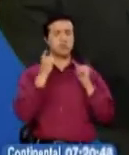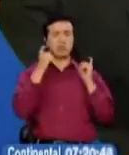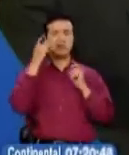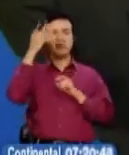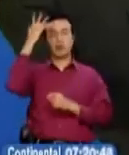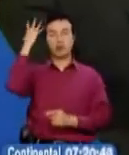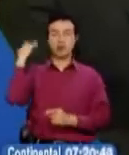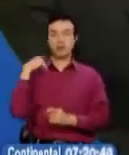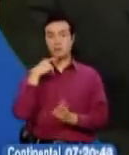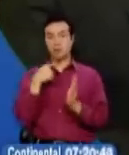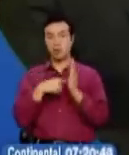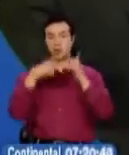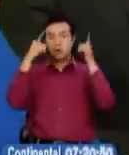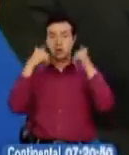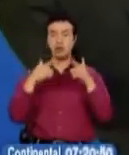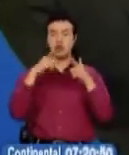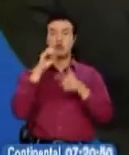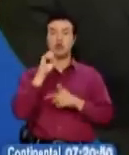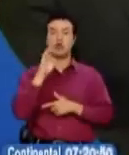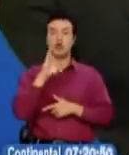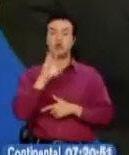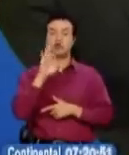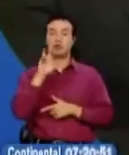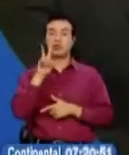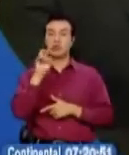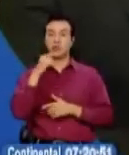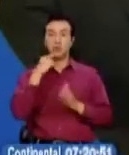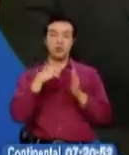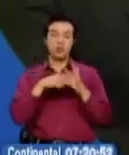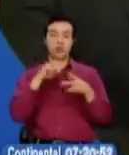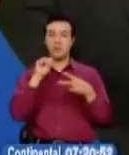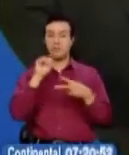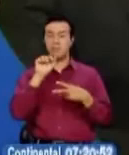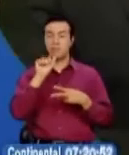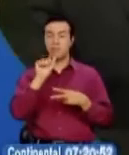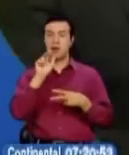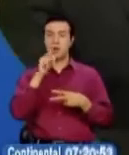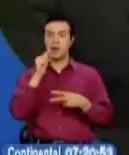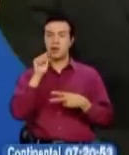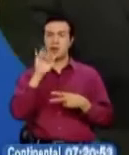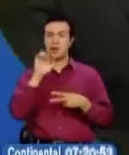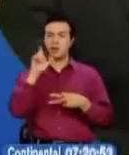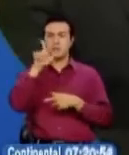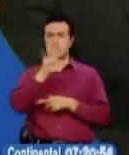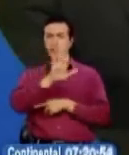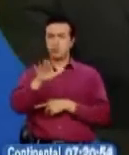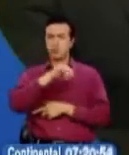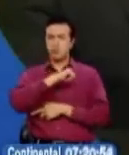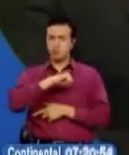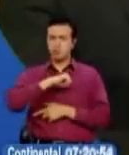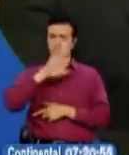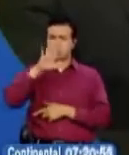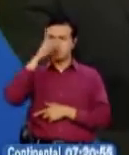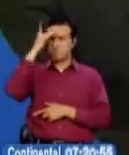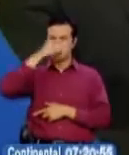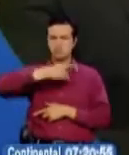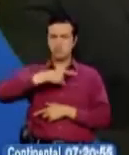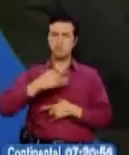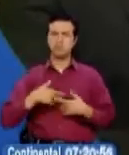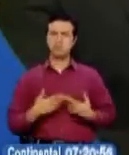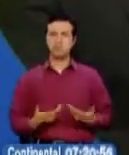gloriosa, por ejemplo, con Enrique VIII. Gente de la talla de la magra de Thatcher, por ejemplo. Gente con un carácter y una decisión